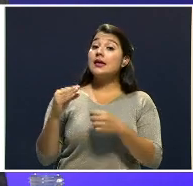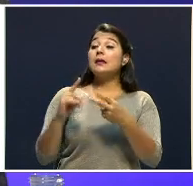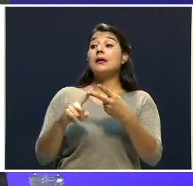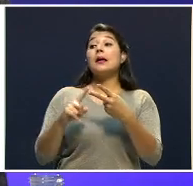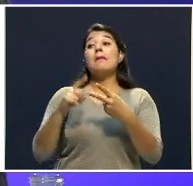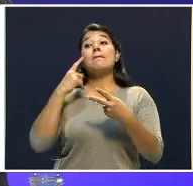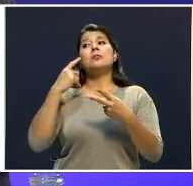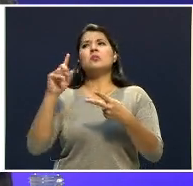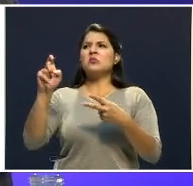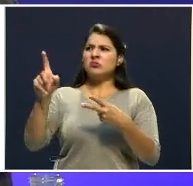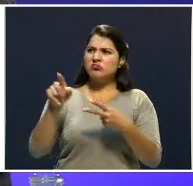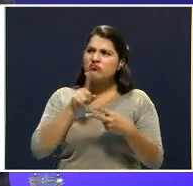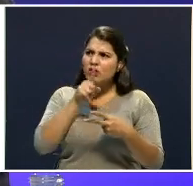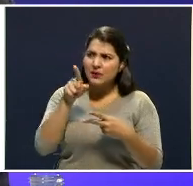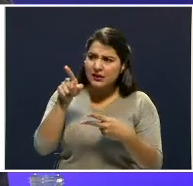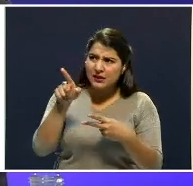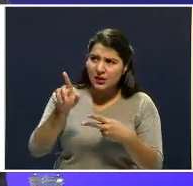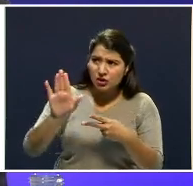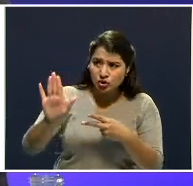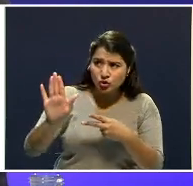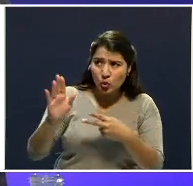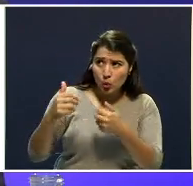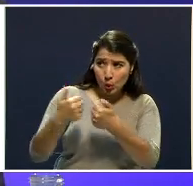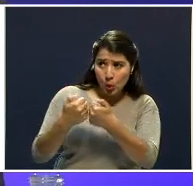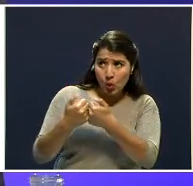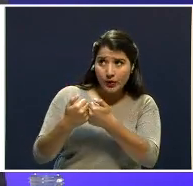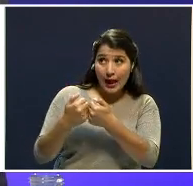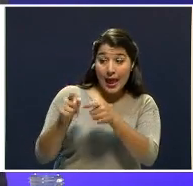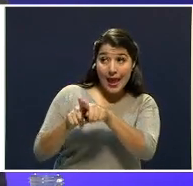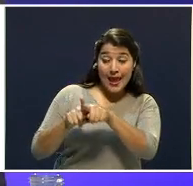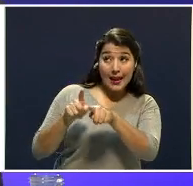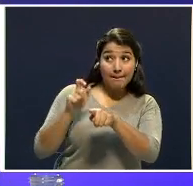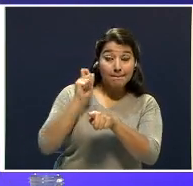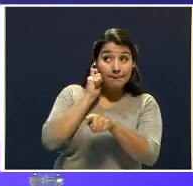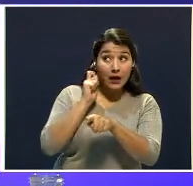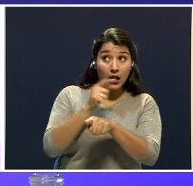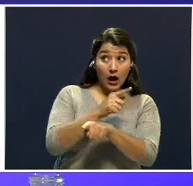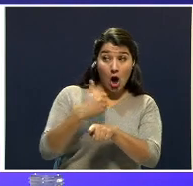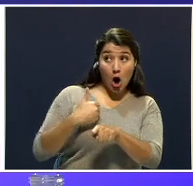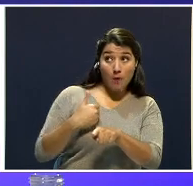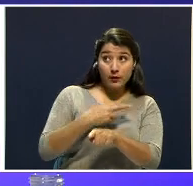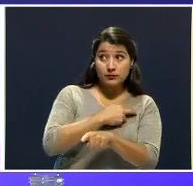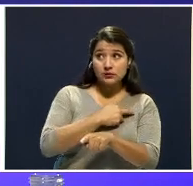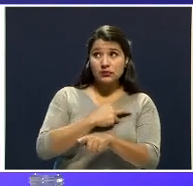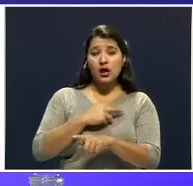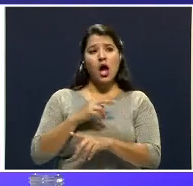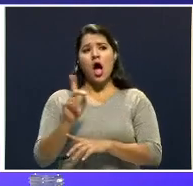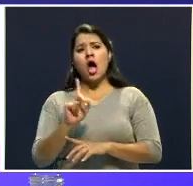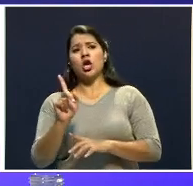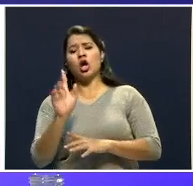sospechoso. Él dice, y está en el libro así, desde que él lo confundieron.